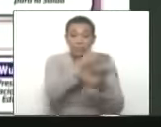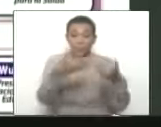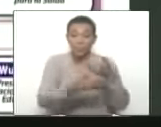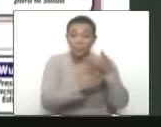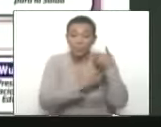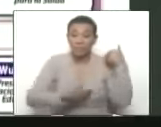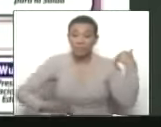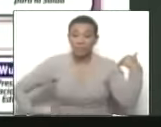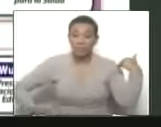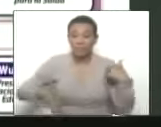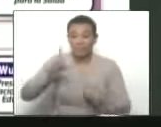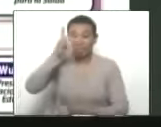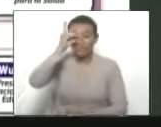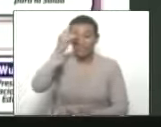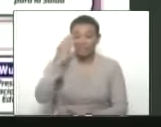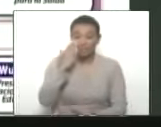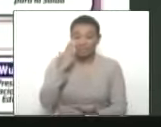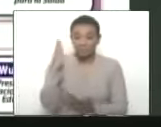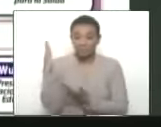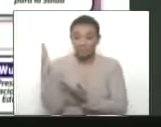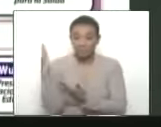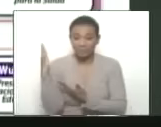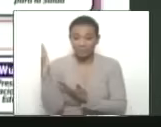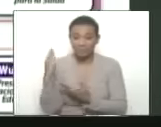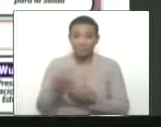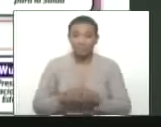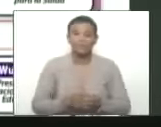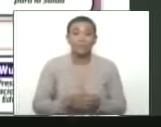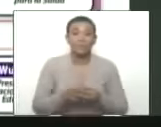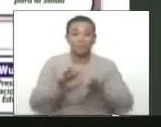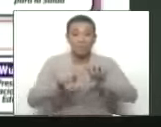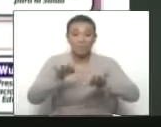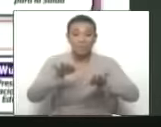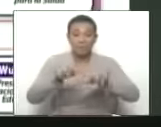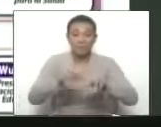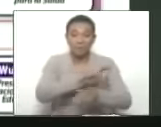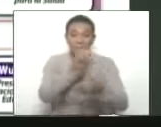de la República, doctora Del Cieloína Rodríguez Gómez.